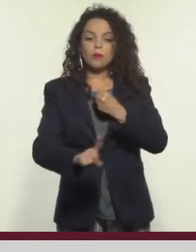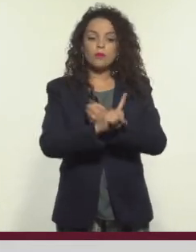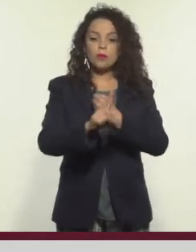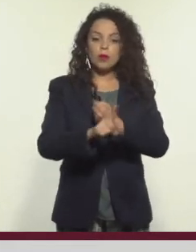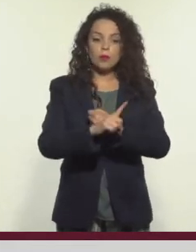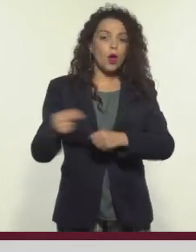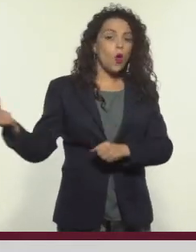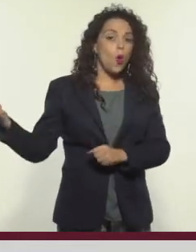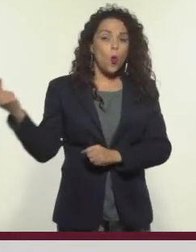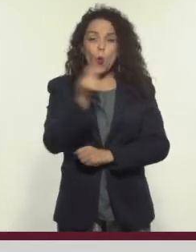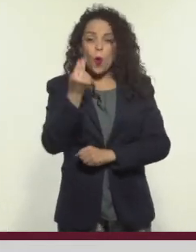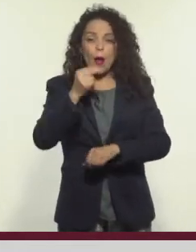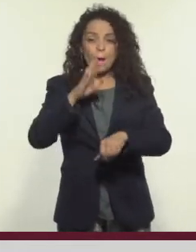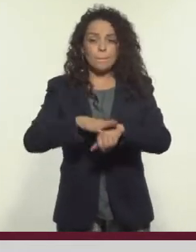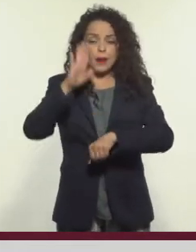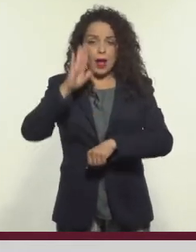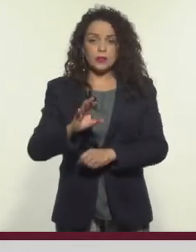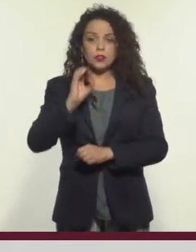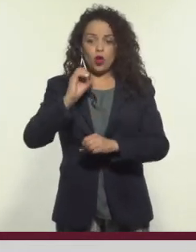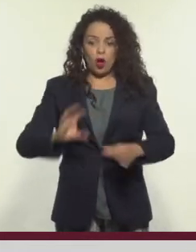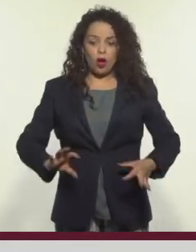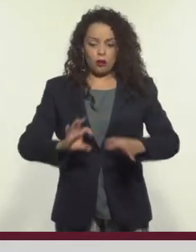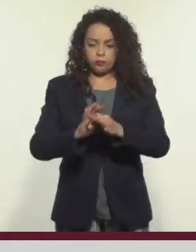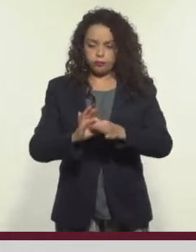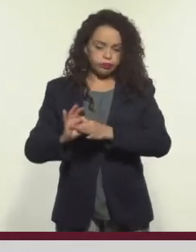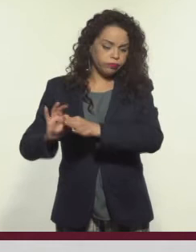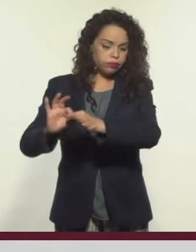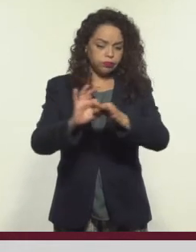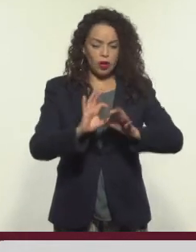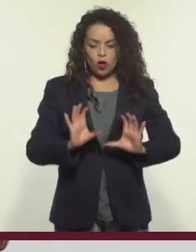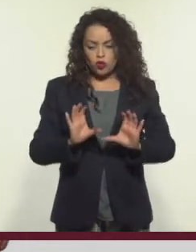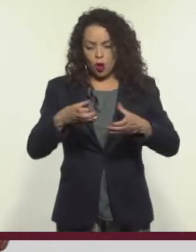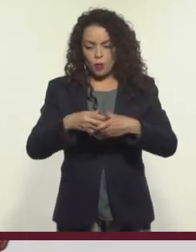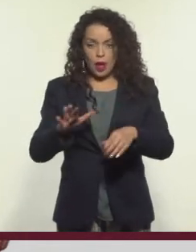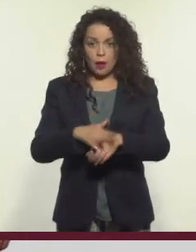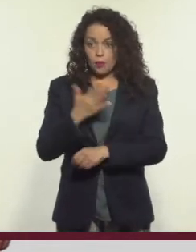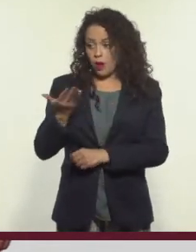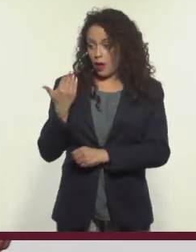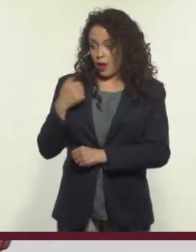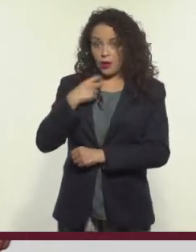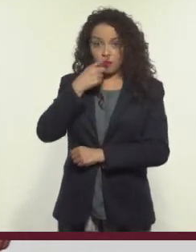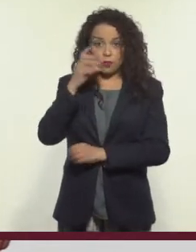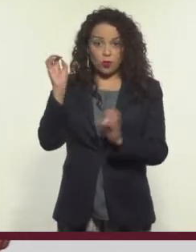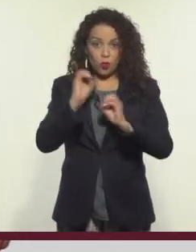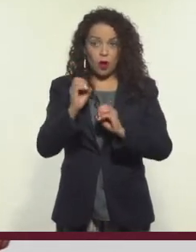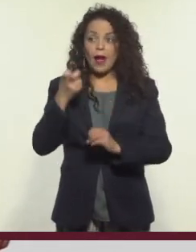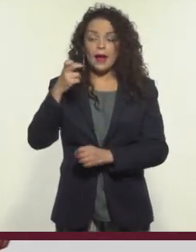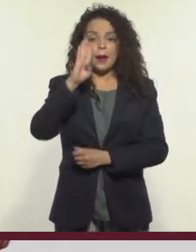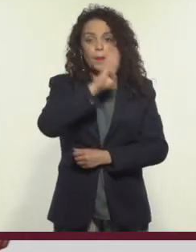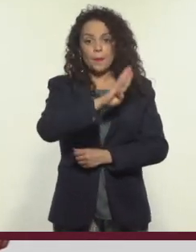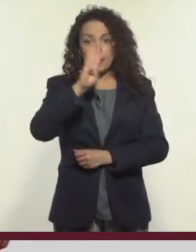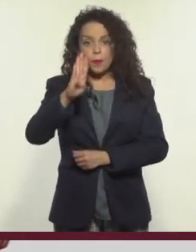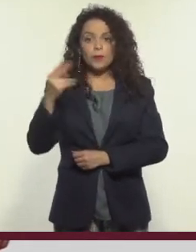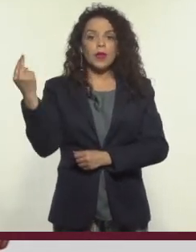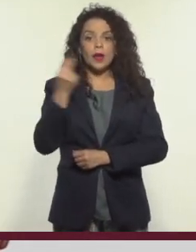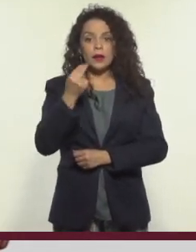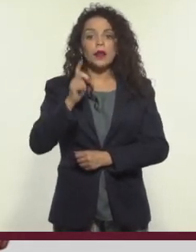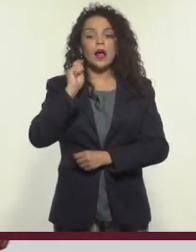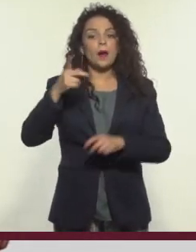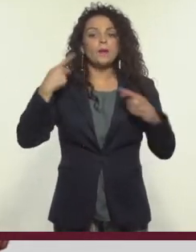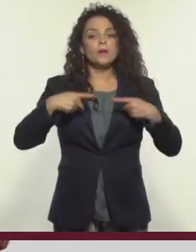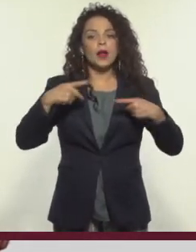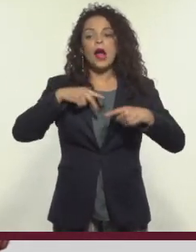problemática más urgente o de formar lazos en una comunidad. Porque si no lo habíamos mencionado, estas bibliotecas buscan